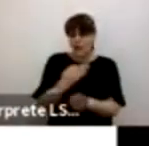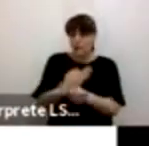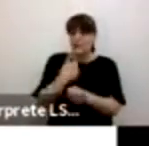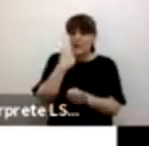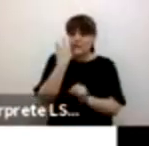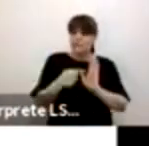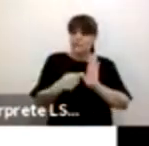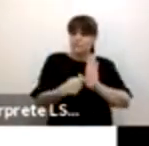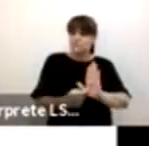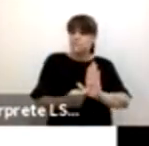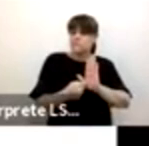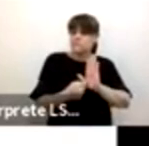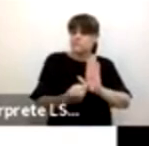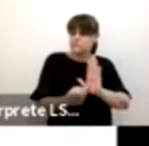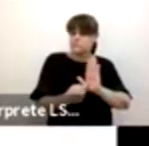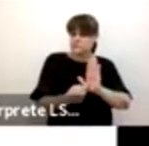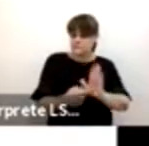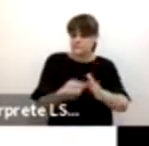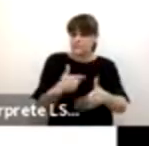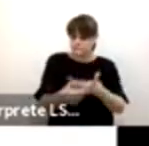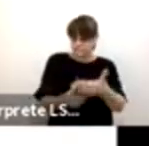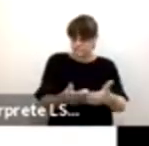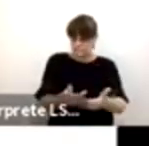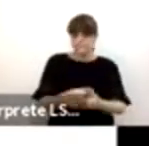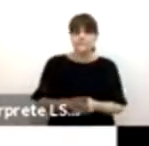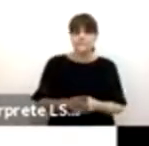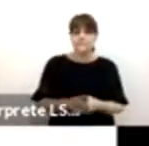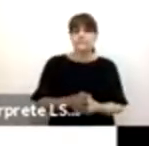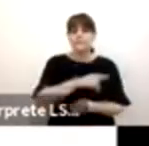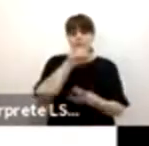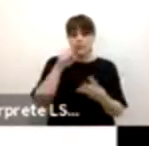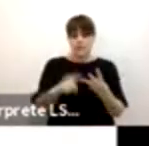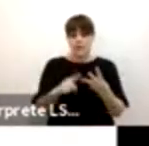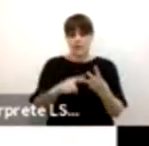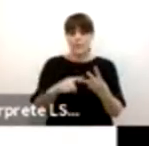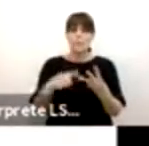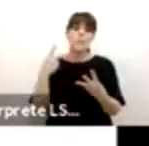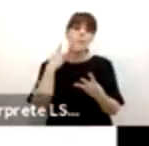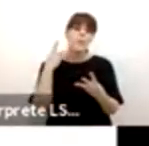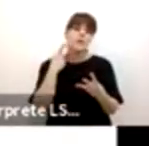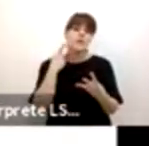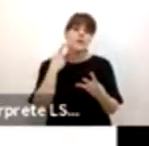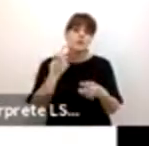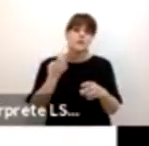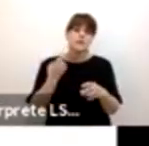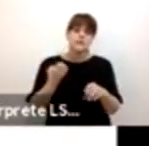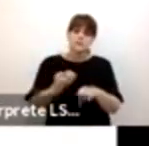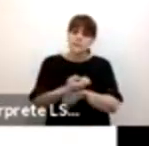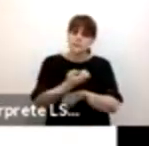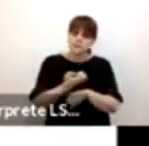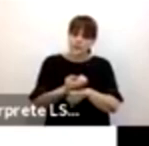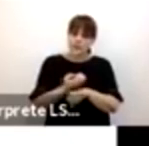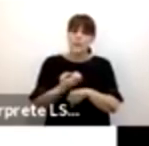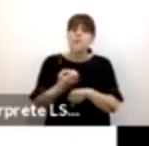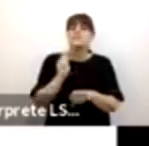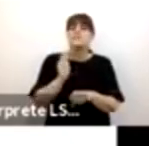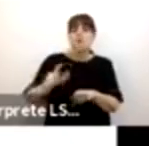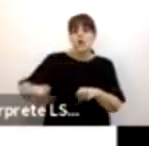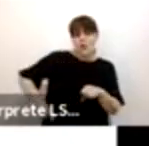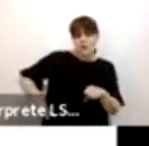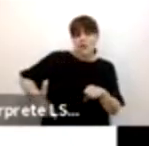la presentación. Y en tercer lugar, voy a comentar sobre las políticas de Estado que se relacionan con